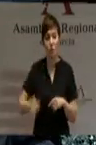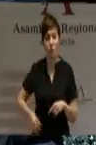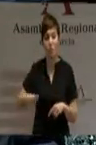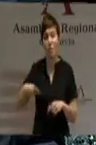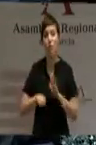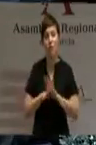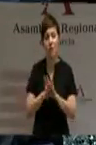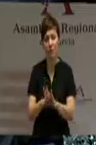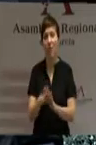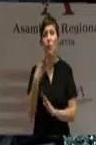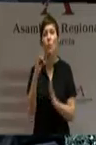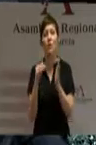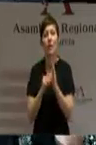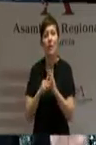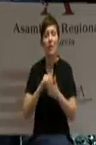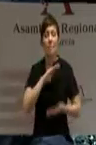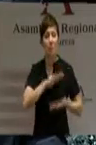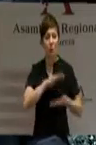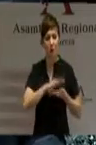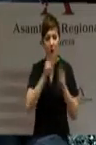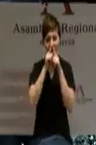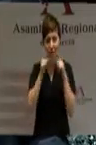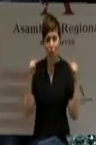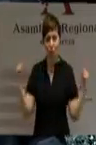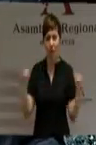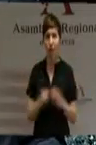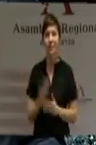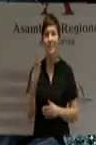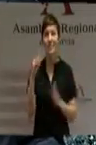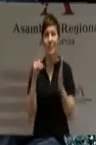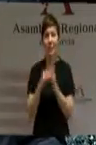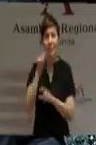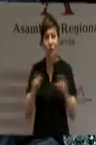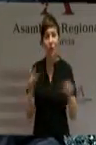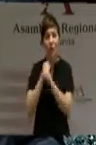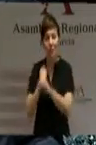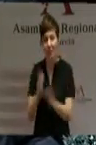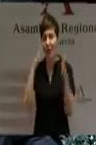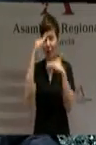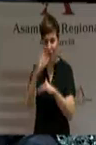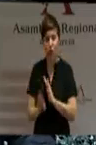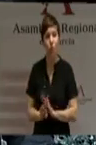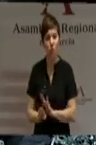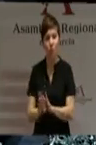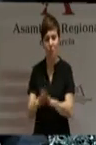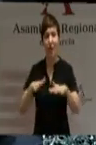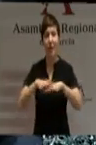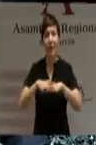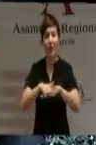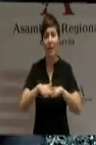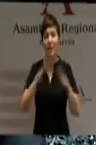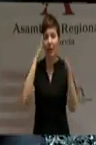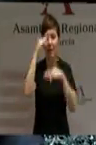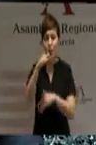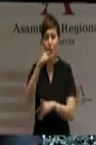mamografías al año. Y la atención a 30.000 dependientes o la red de centros de atención a la discapacidad,